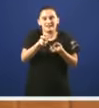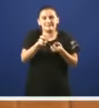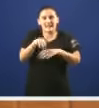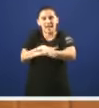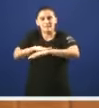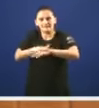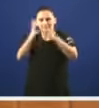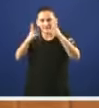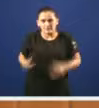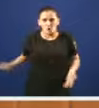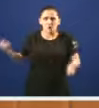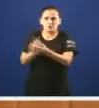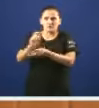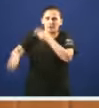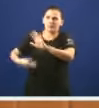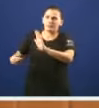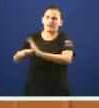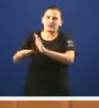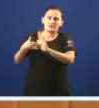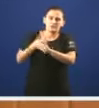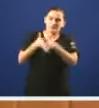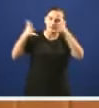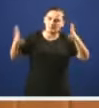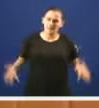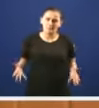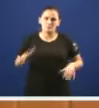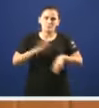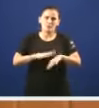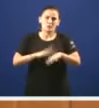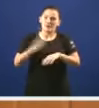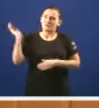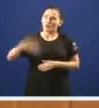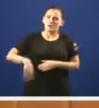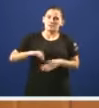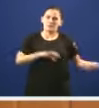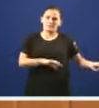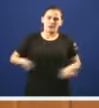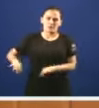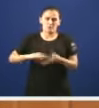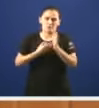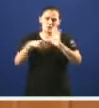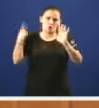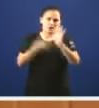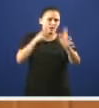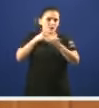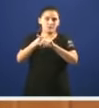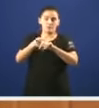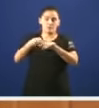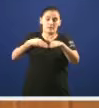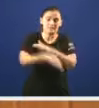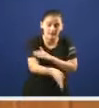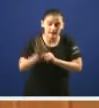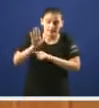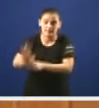outra vez ese decreto é dicir o ampliaron porque non teñen preparado o proxecto de lei para entrar na Cámara e